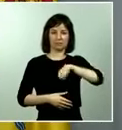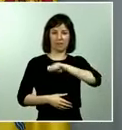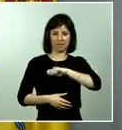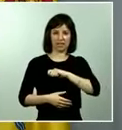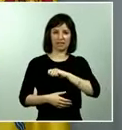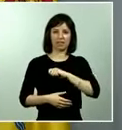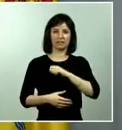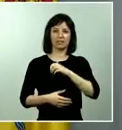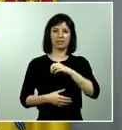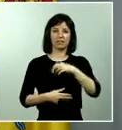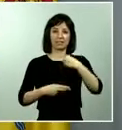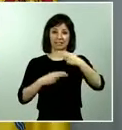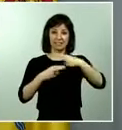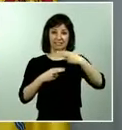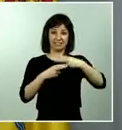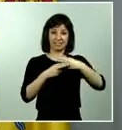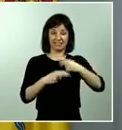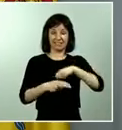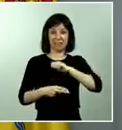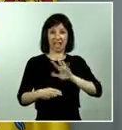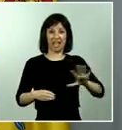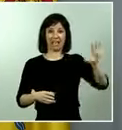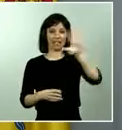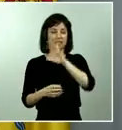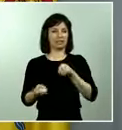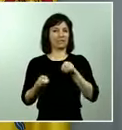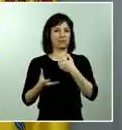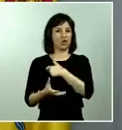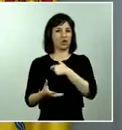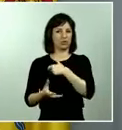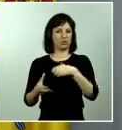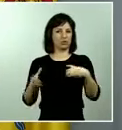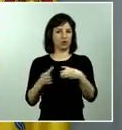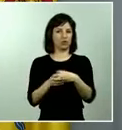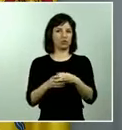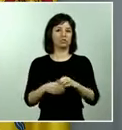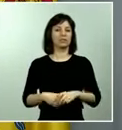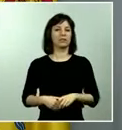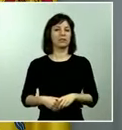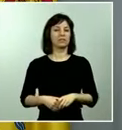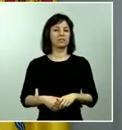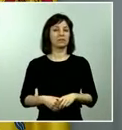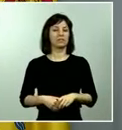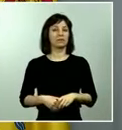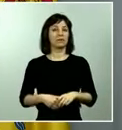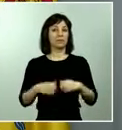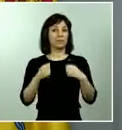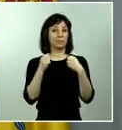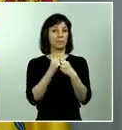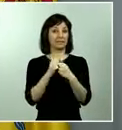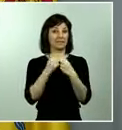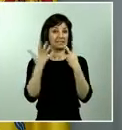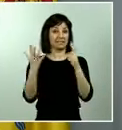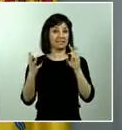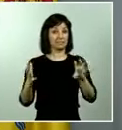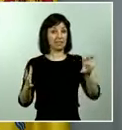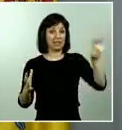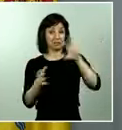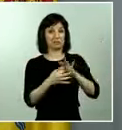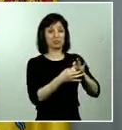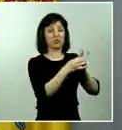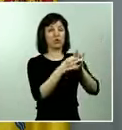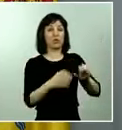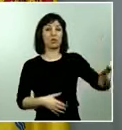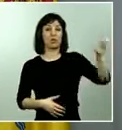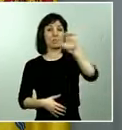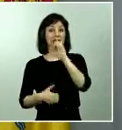a la comisión, distintos países, 17 países de los 27 países de la Unión Europea han